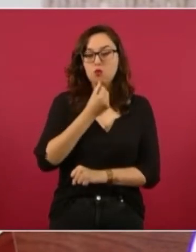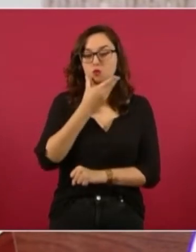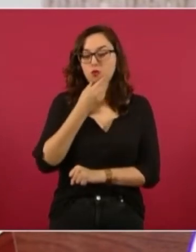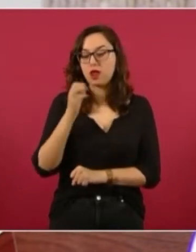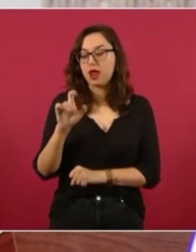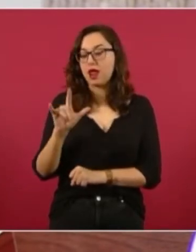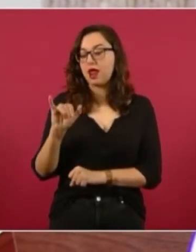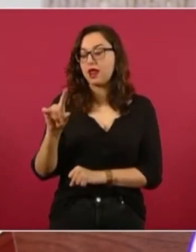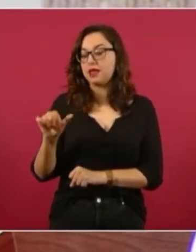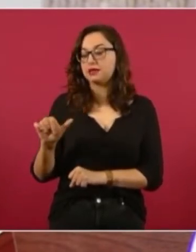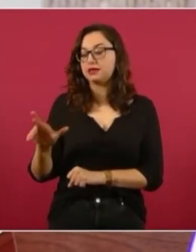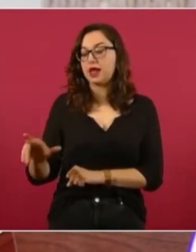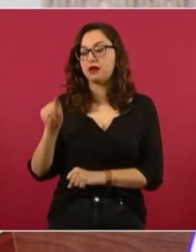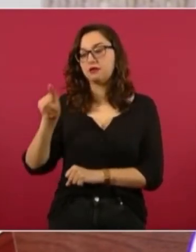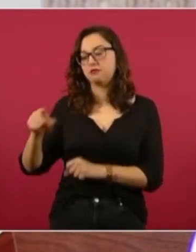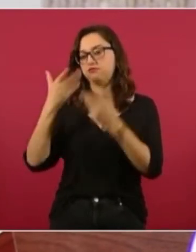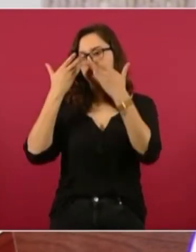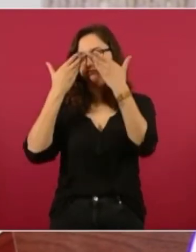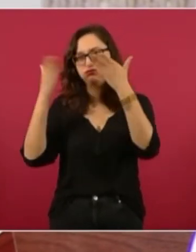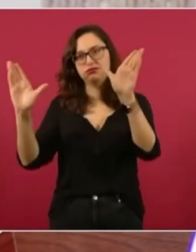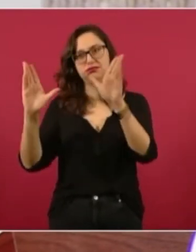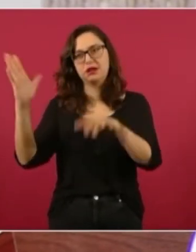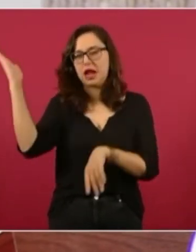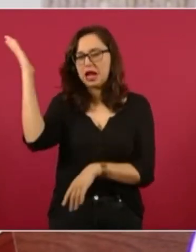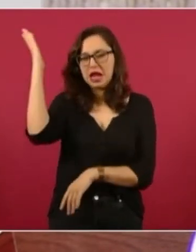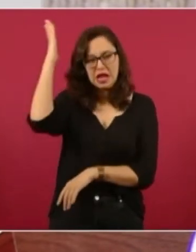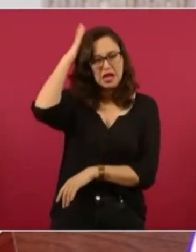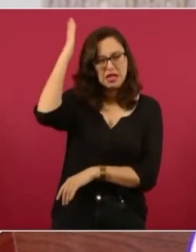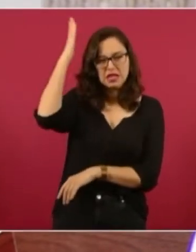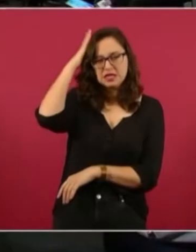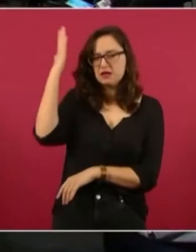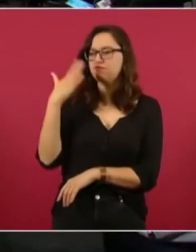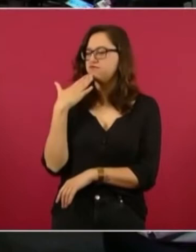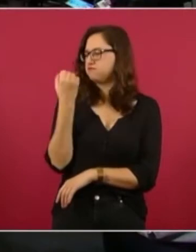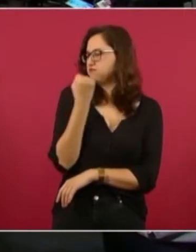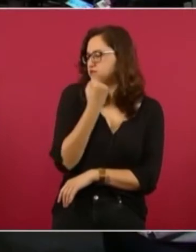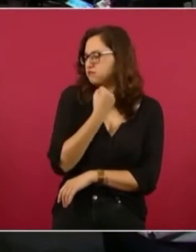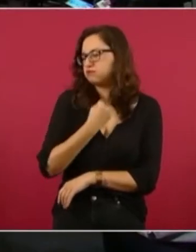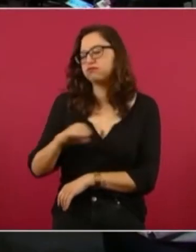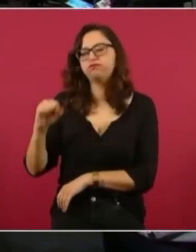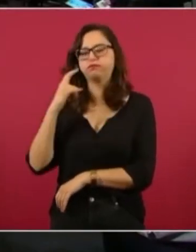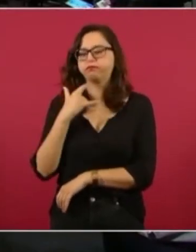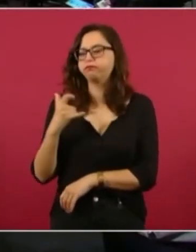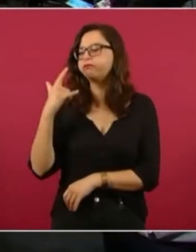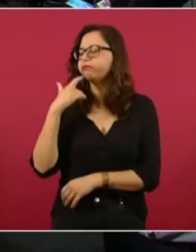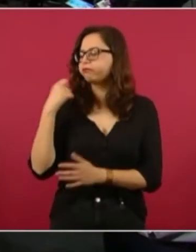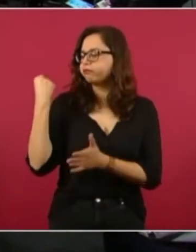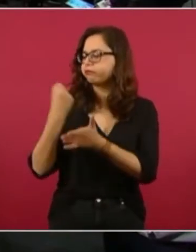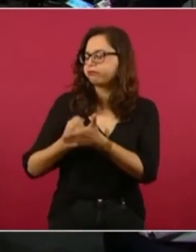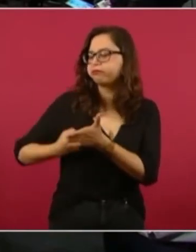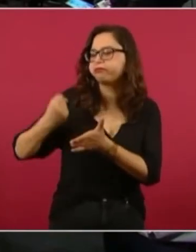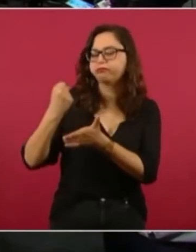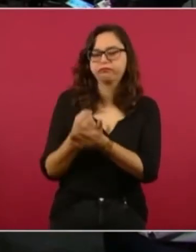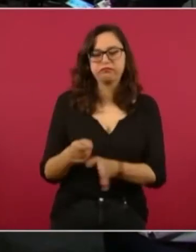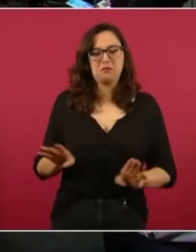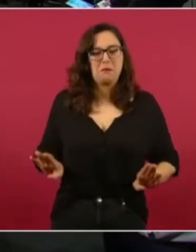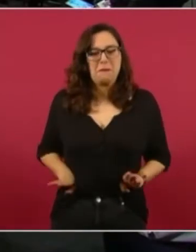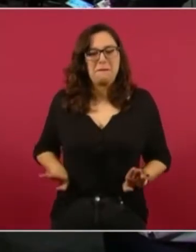liberal, de los mejores de